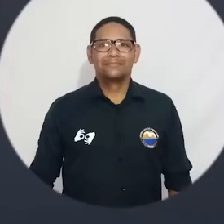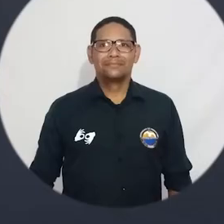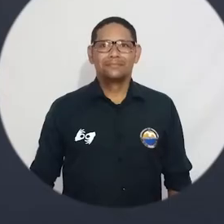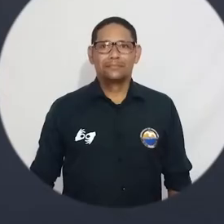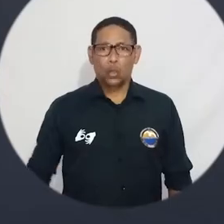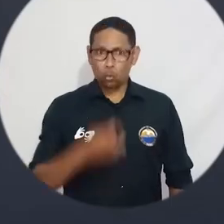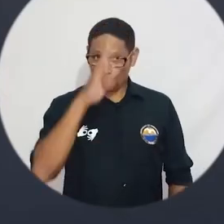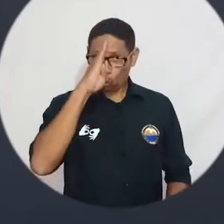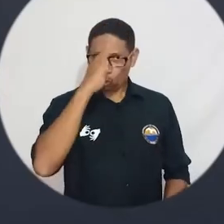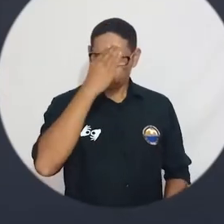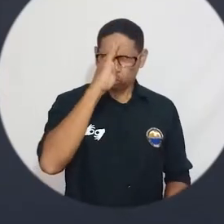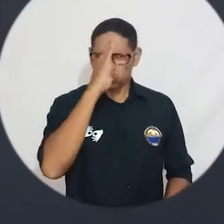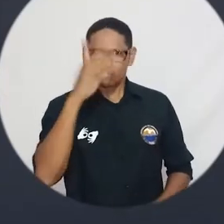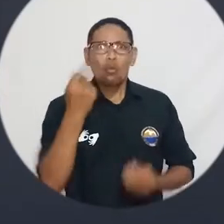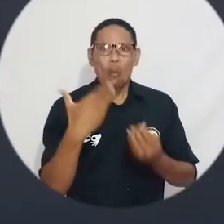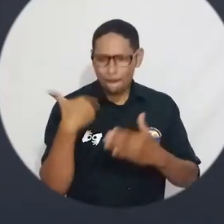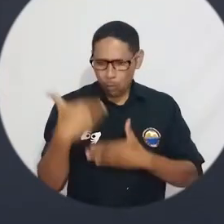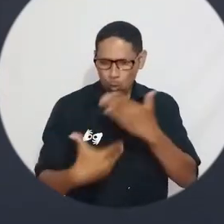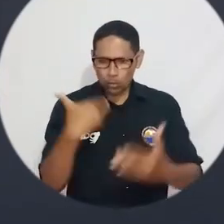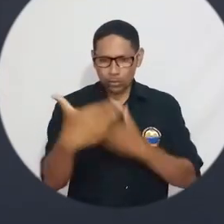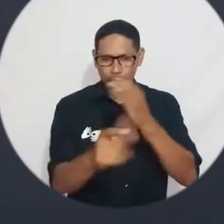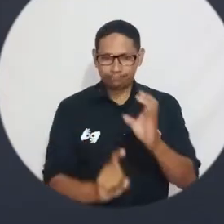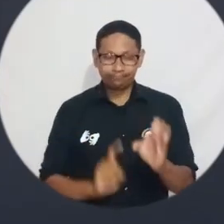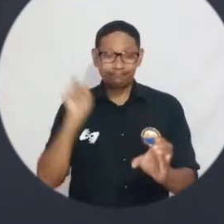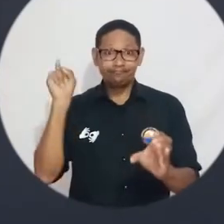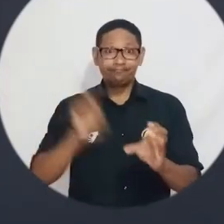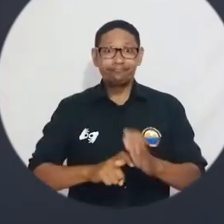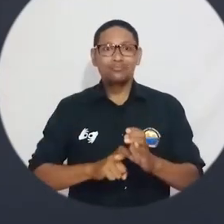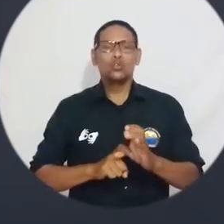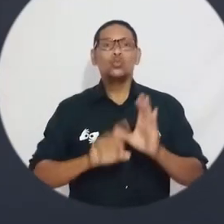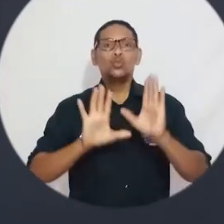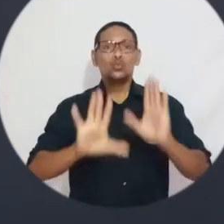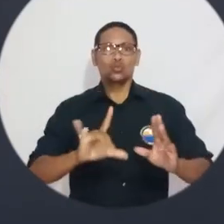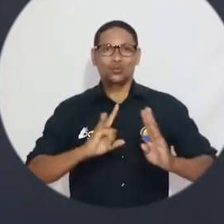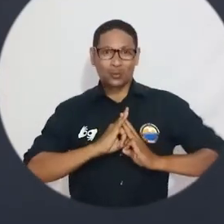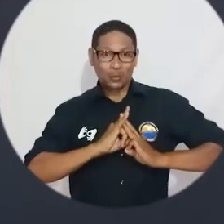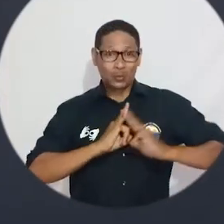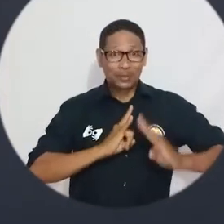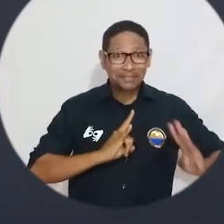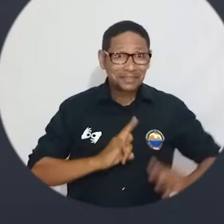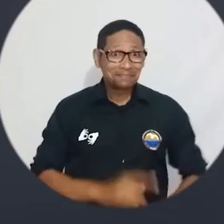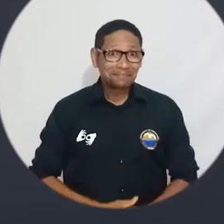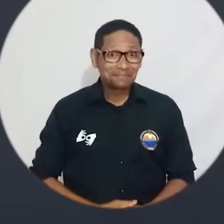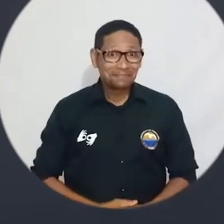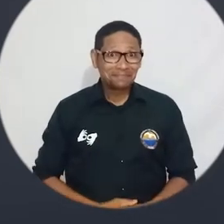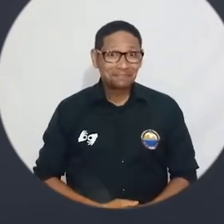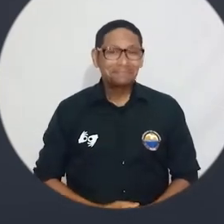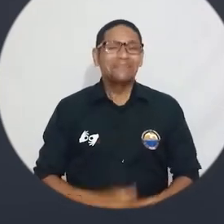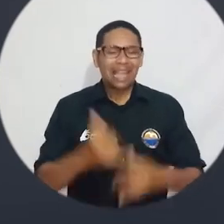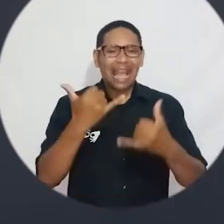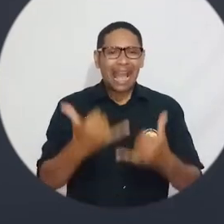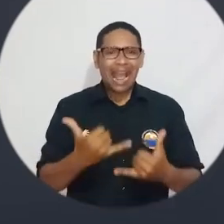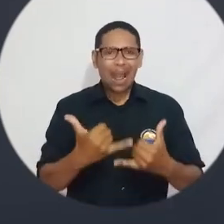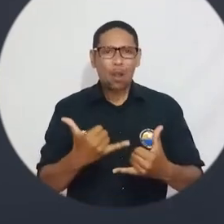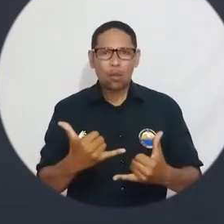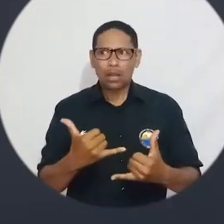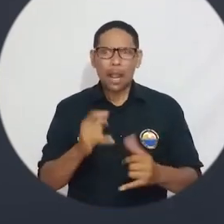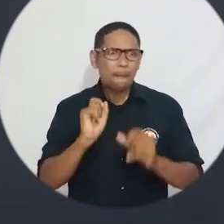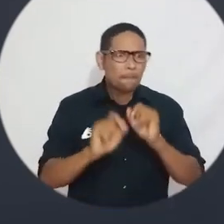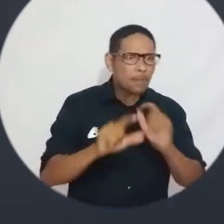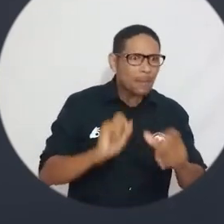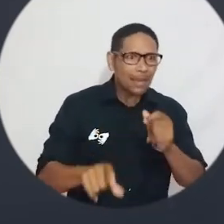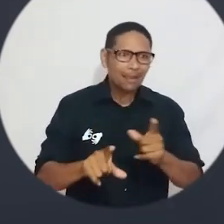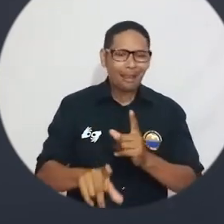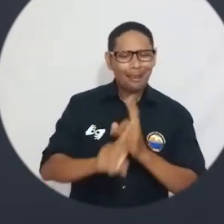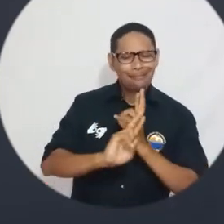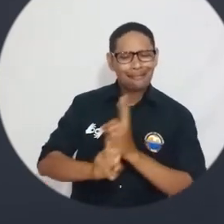¿Tienes dudas acerca del proceso de inscripción y de admisión de pregrado presencial 2021-2? Pues aquí damos respuesta